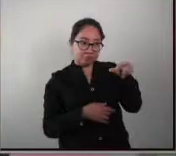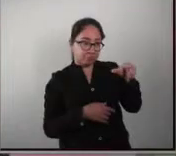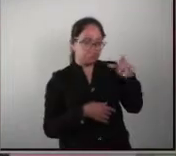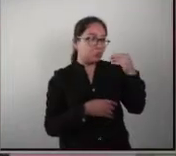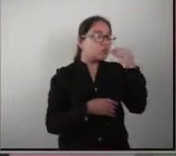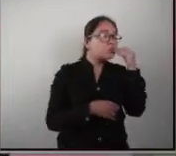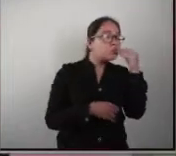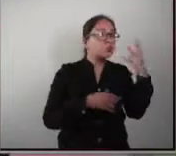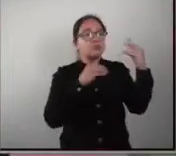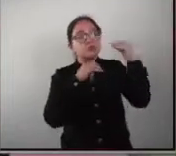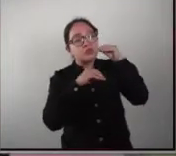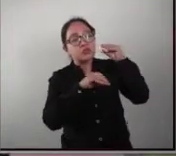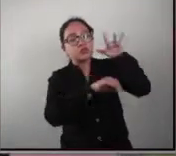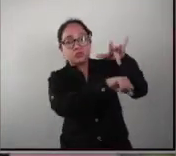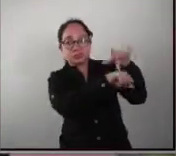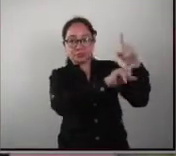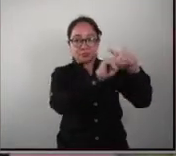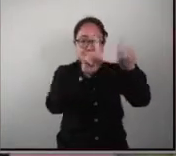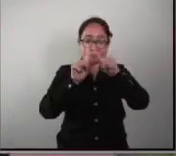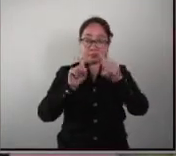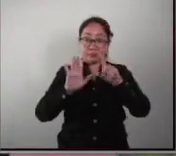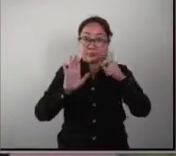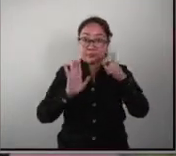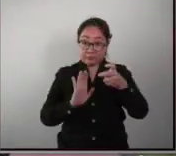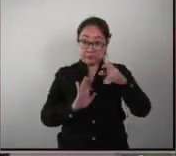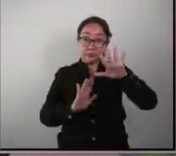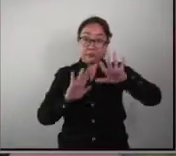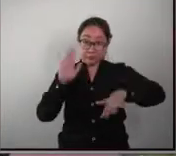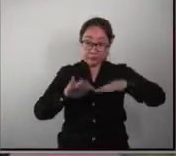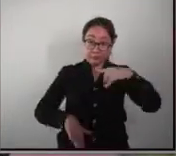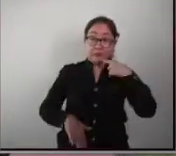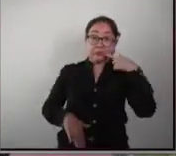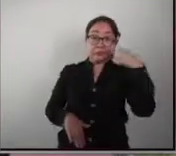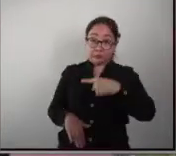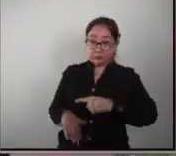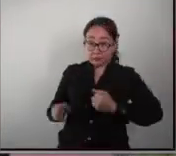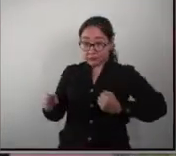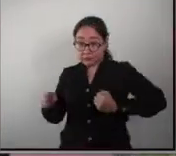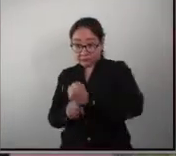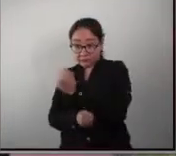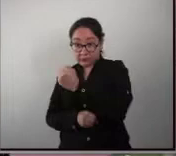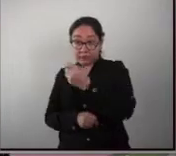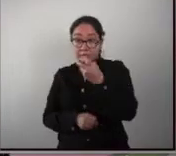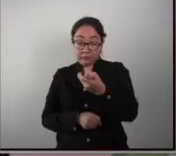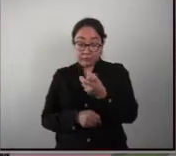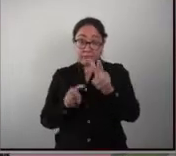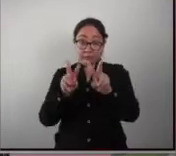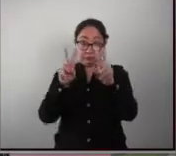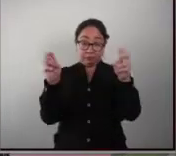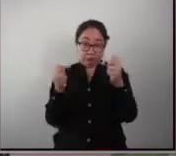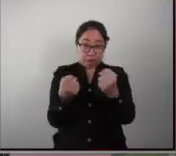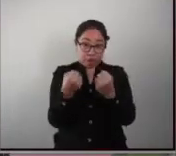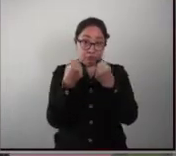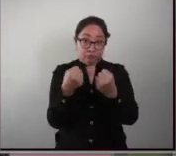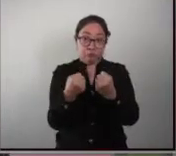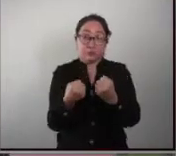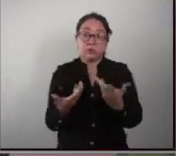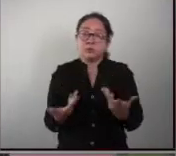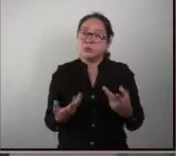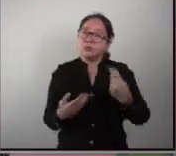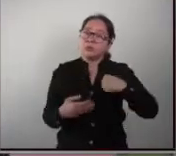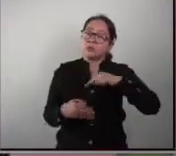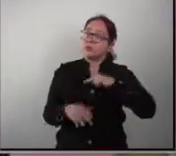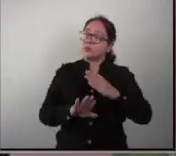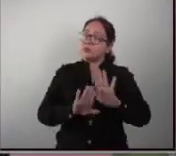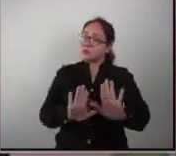la beso han terminado demandados golpeados y es un asunto muy fuerte entonces nosotros queremos entender